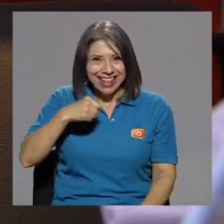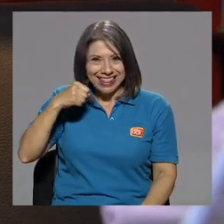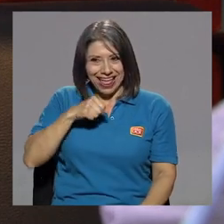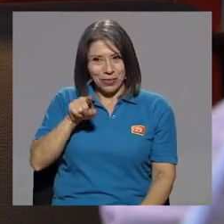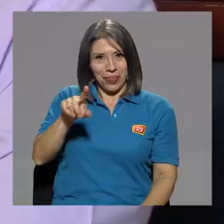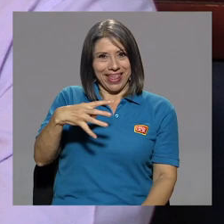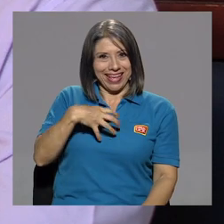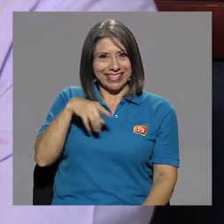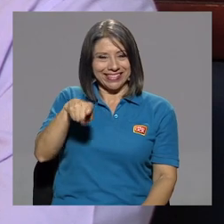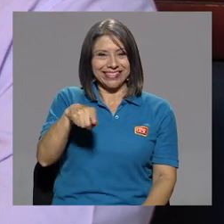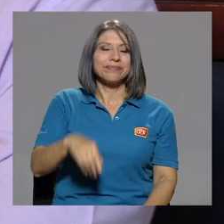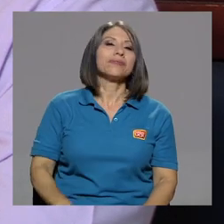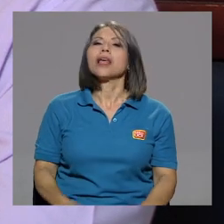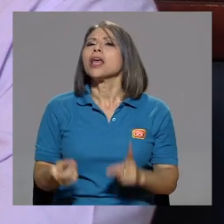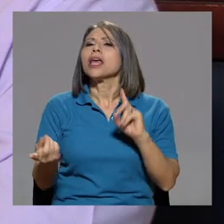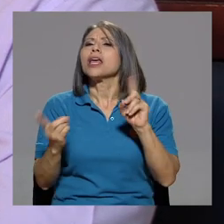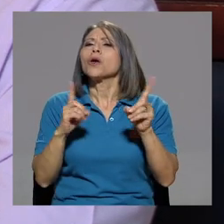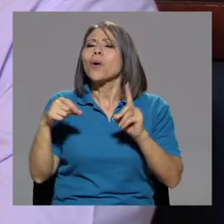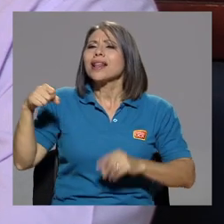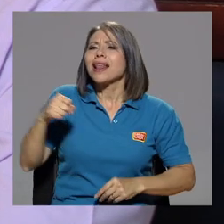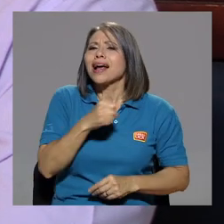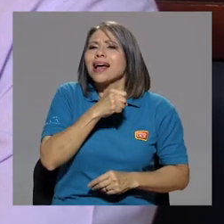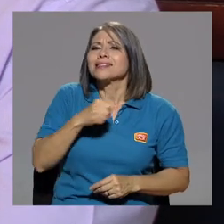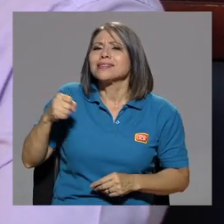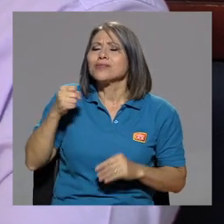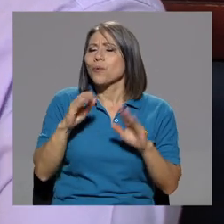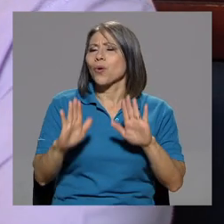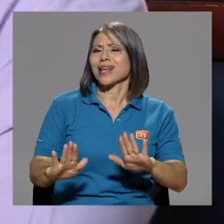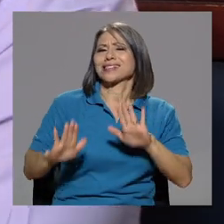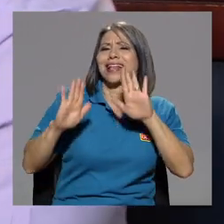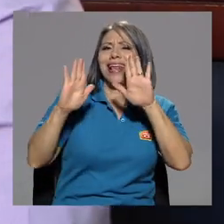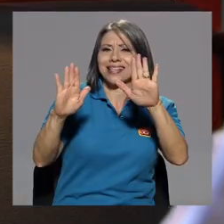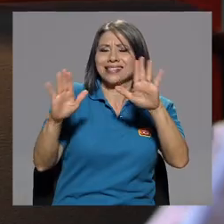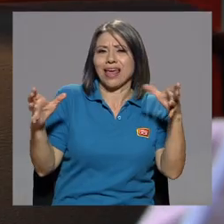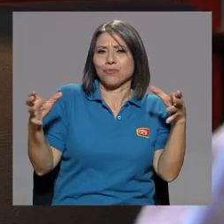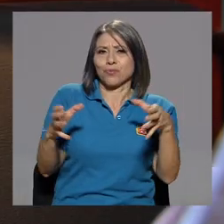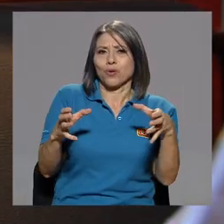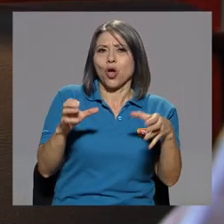santanera. ¿Y cuál es la canción de la sonora santanera por excelencia?